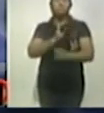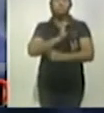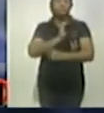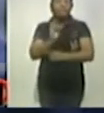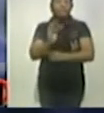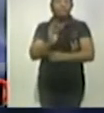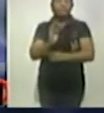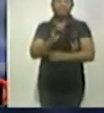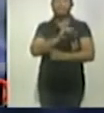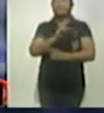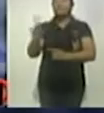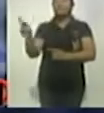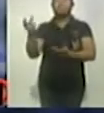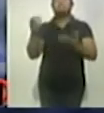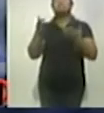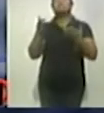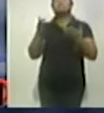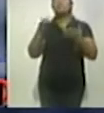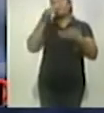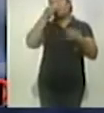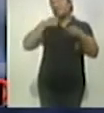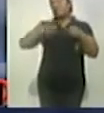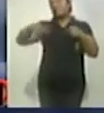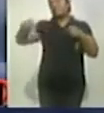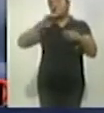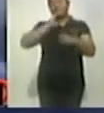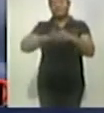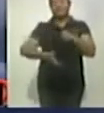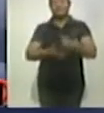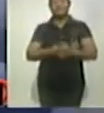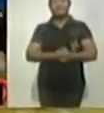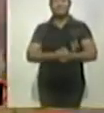cada día más cerca del final del camino.